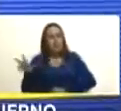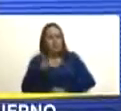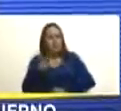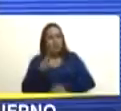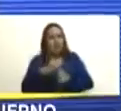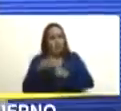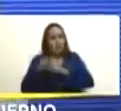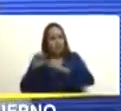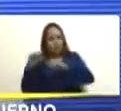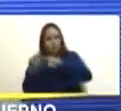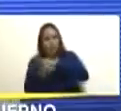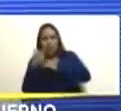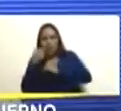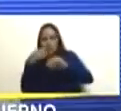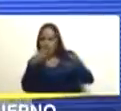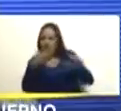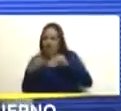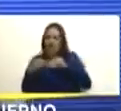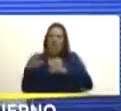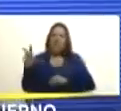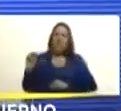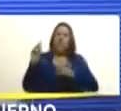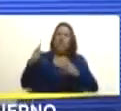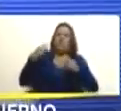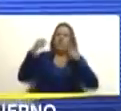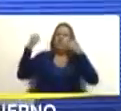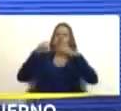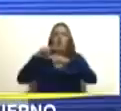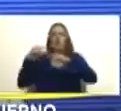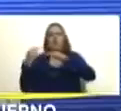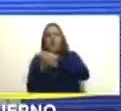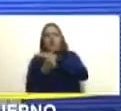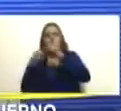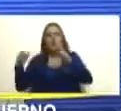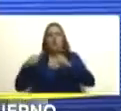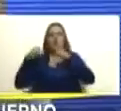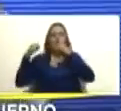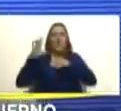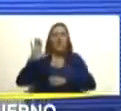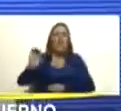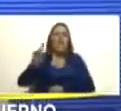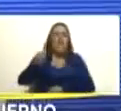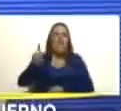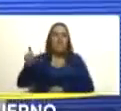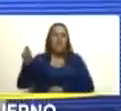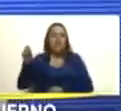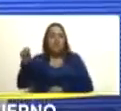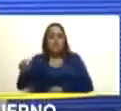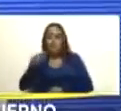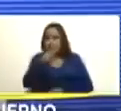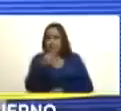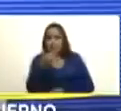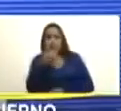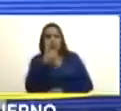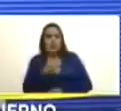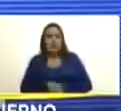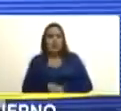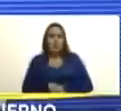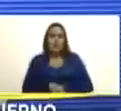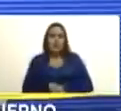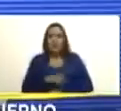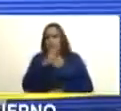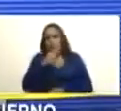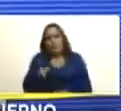Guyana se toma eso y dice nada triunfo Guyana triunfo la Exxonmobil Caprile no pegas uno vale no te dejas querer